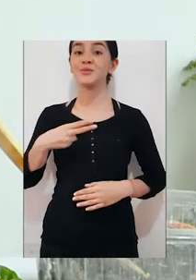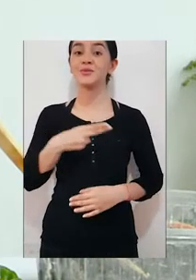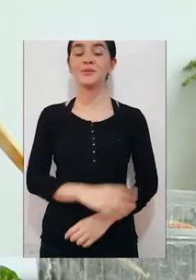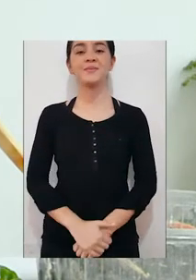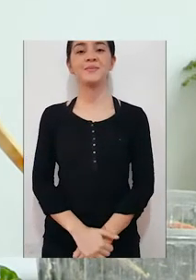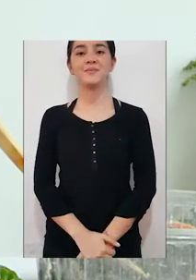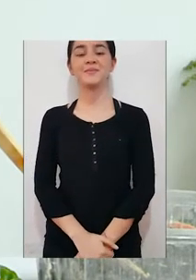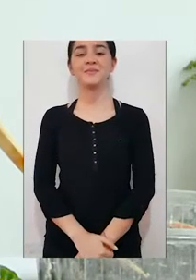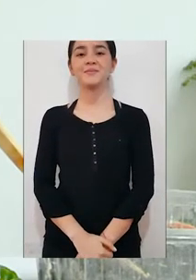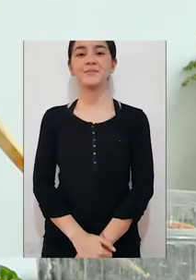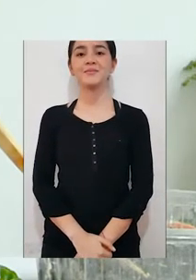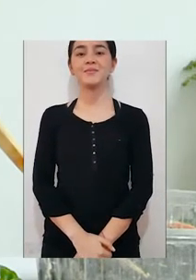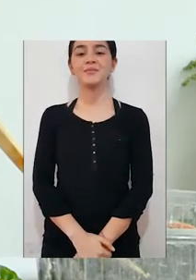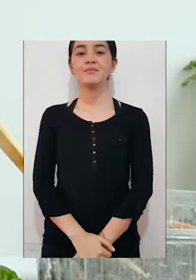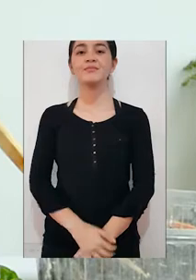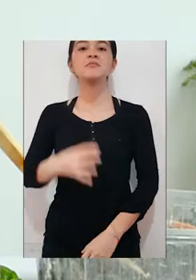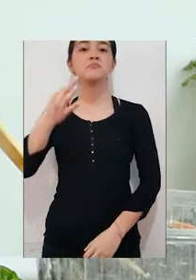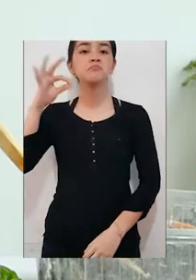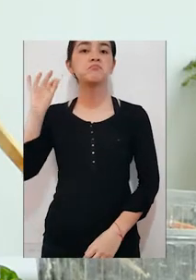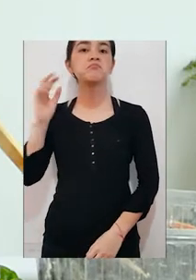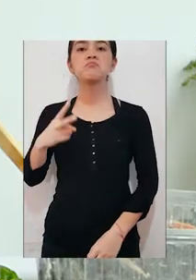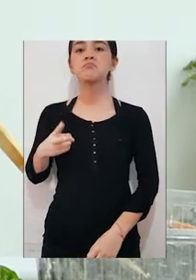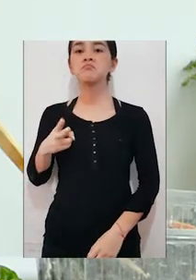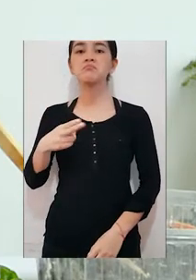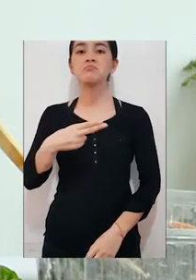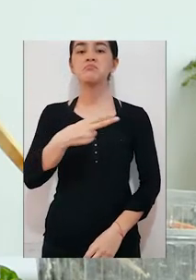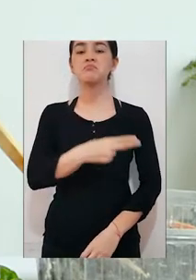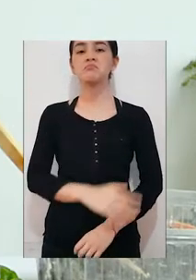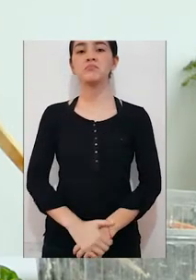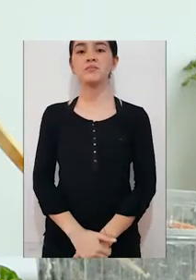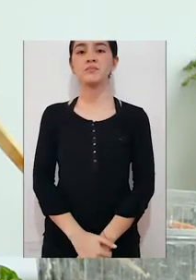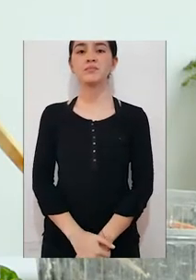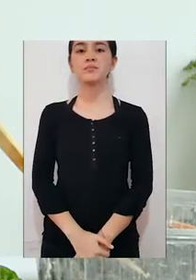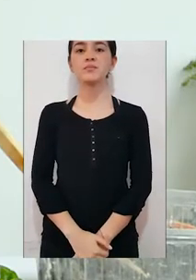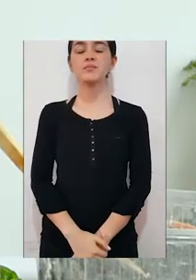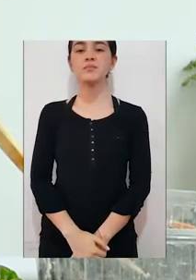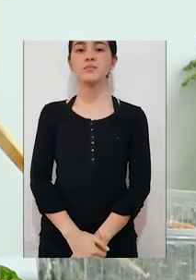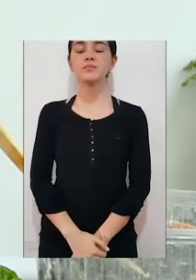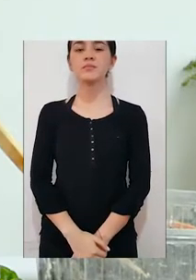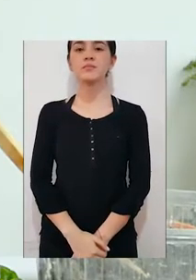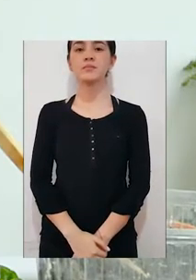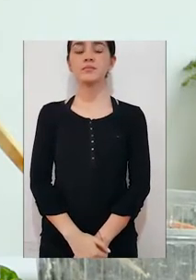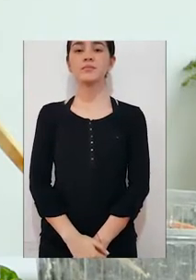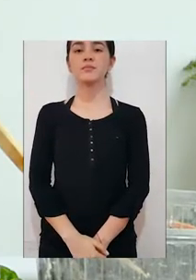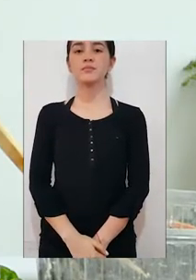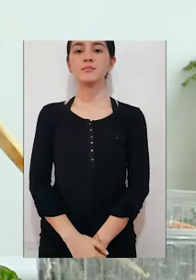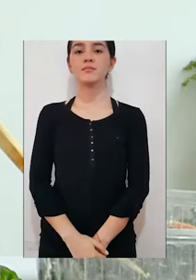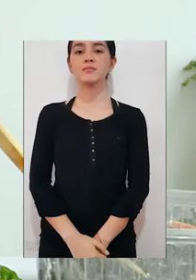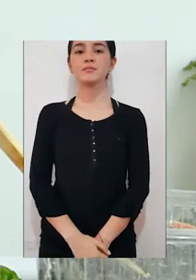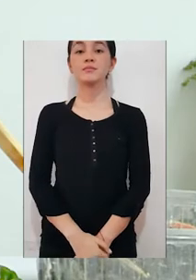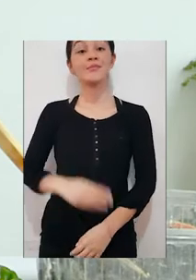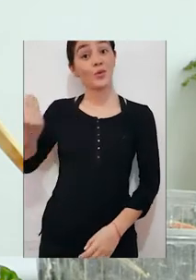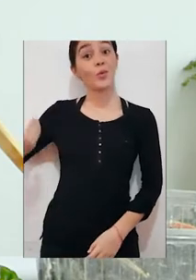y le van dando la forma que les guste ya con el tamaño de la